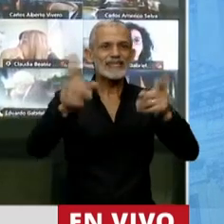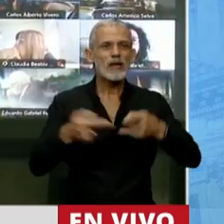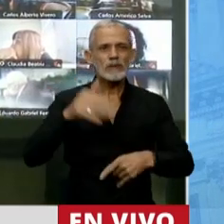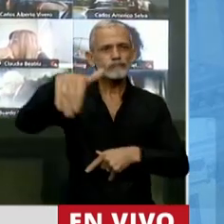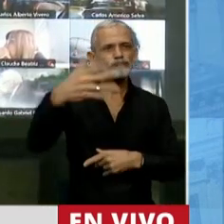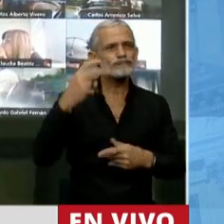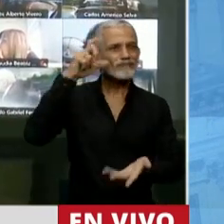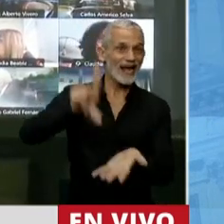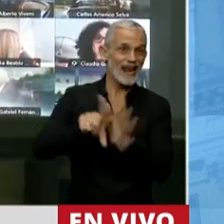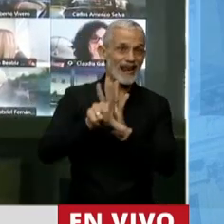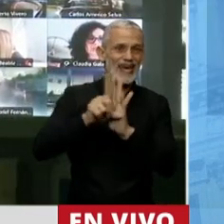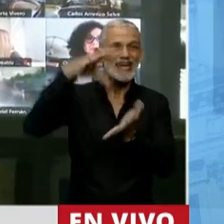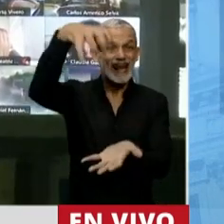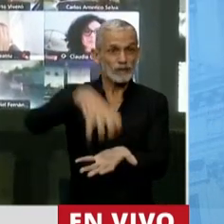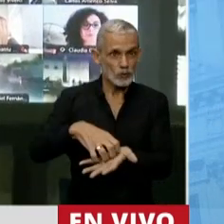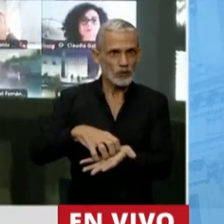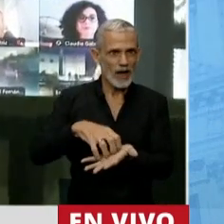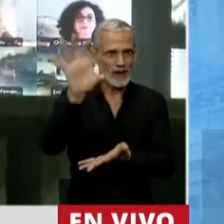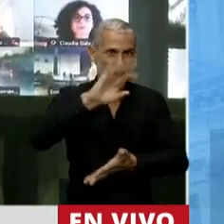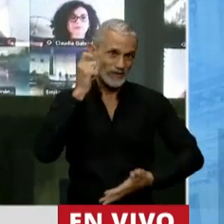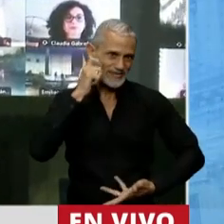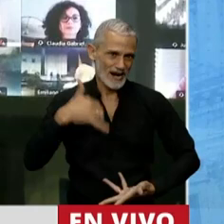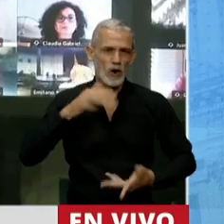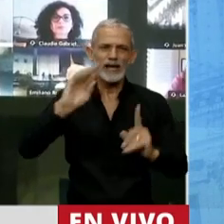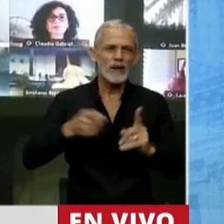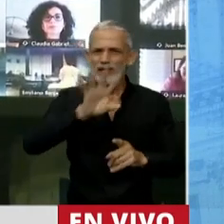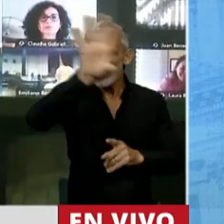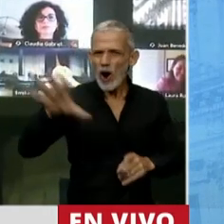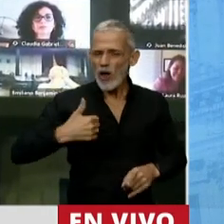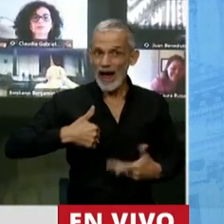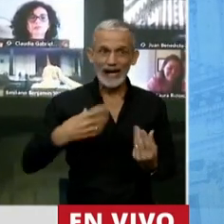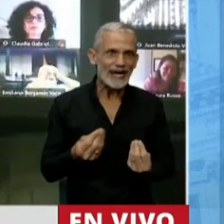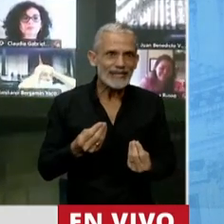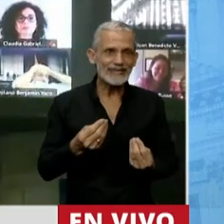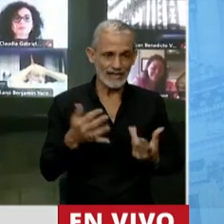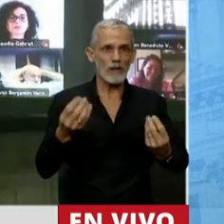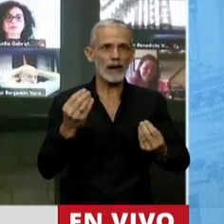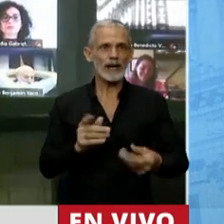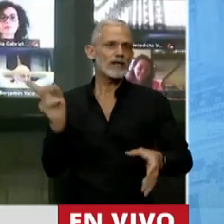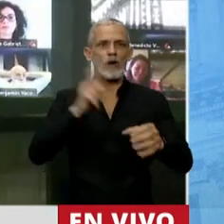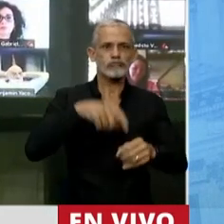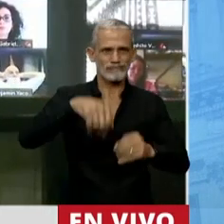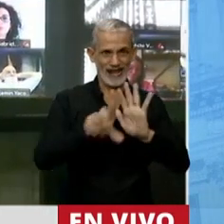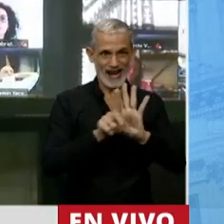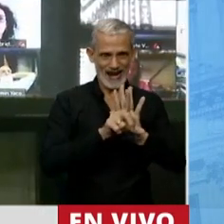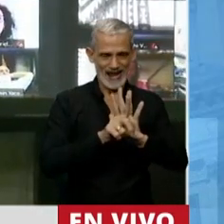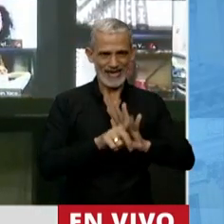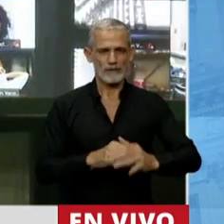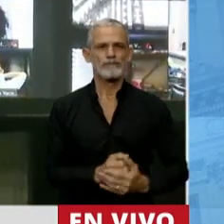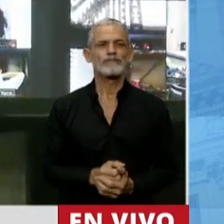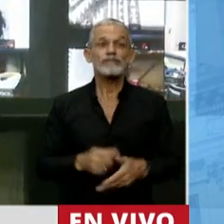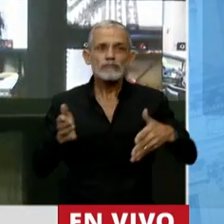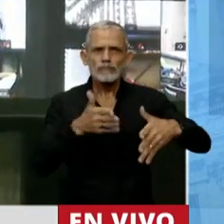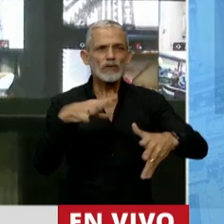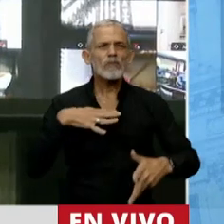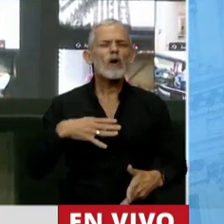legislatura de mi provincia, a todas las legislaturas del país, como también los consejos deliberantes, a fin de adherir a esta ley. El